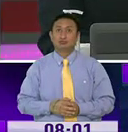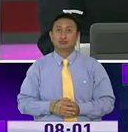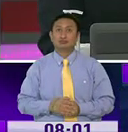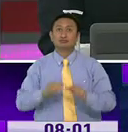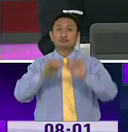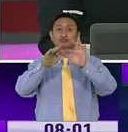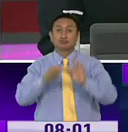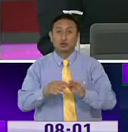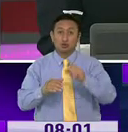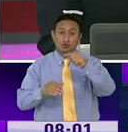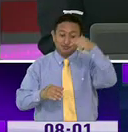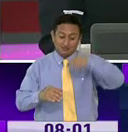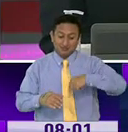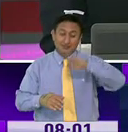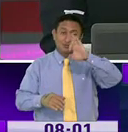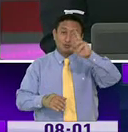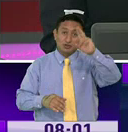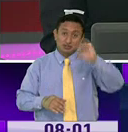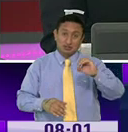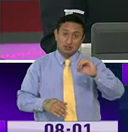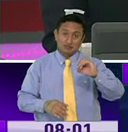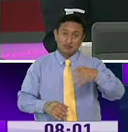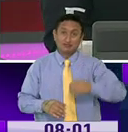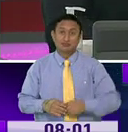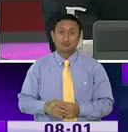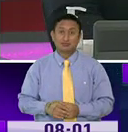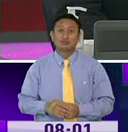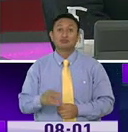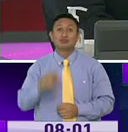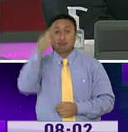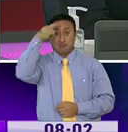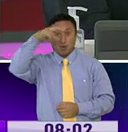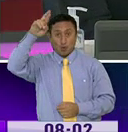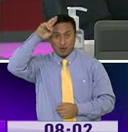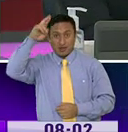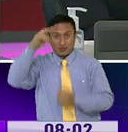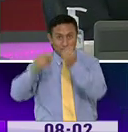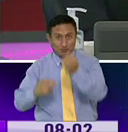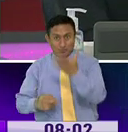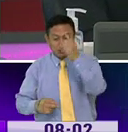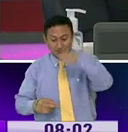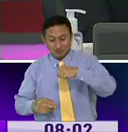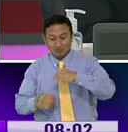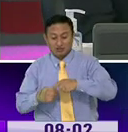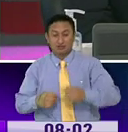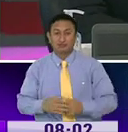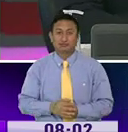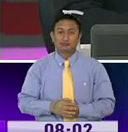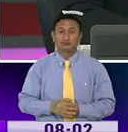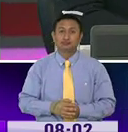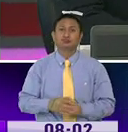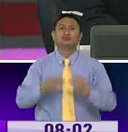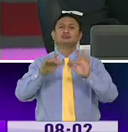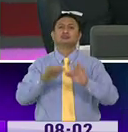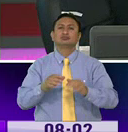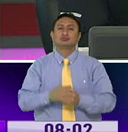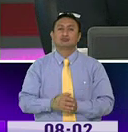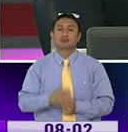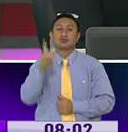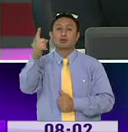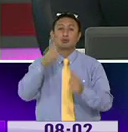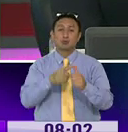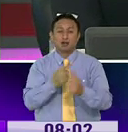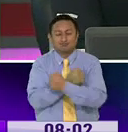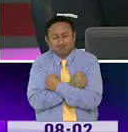Secretario, desde los Estudios Centrales de Televisentro, le saluda Roberto Álvarez Vandenberg en la ciudad de Quito. Señor Secretario, primero